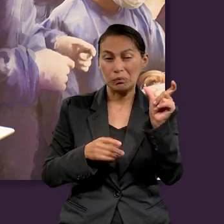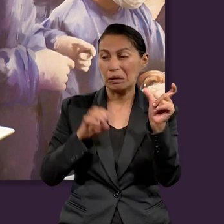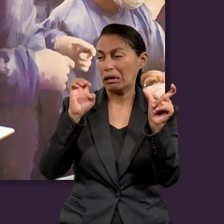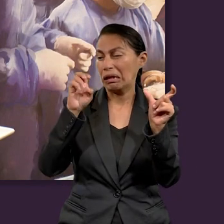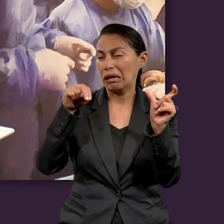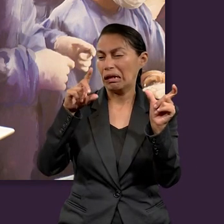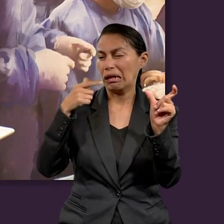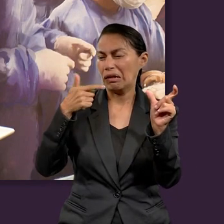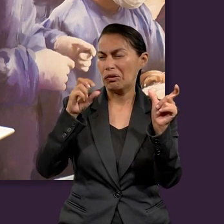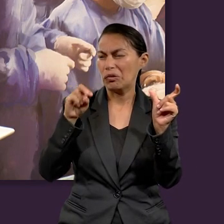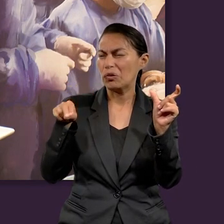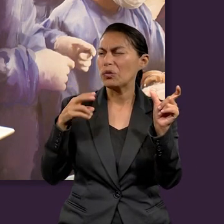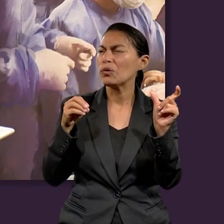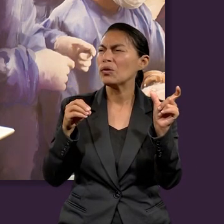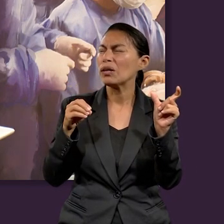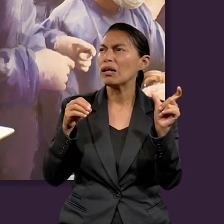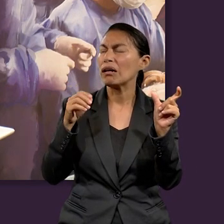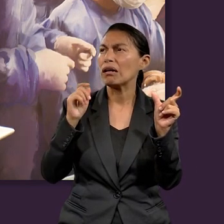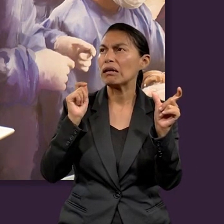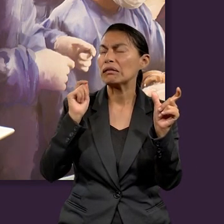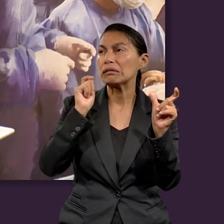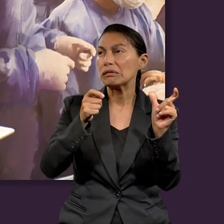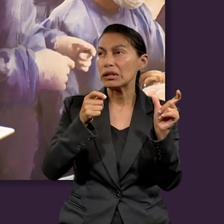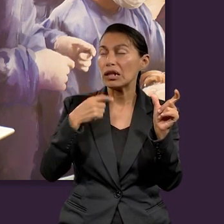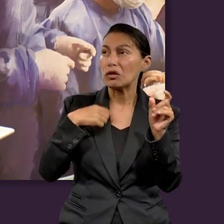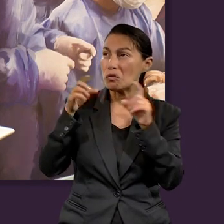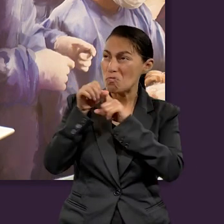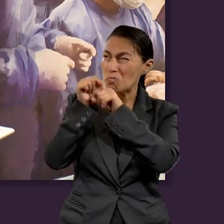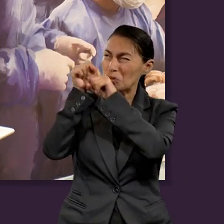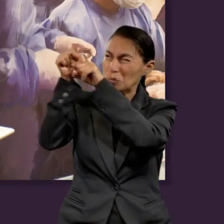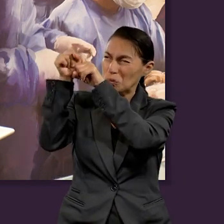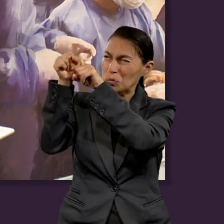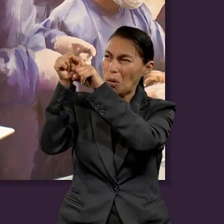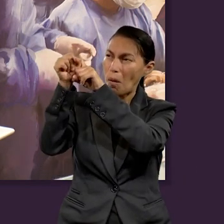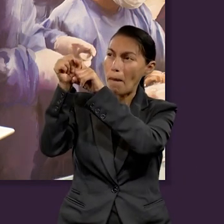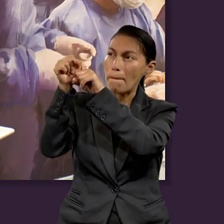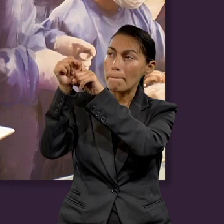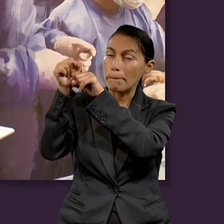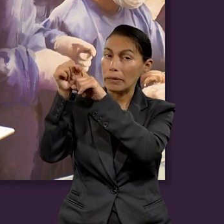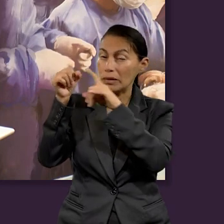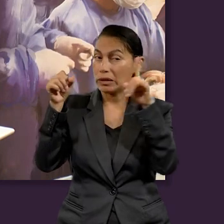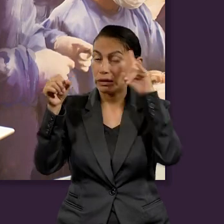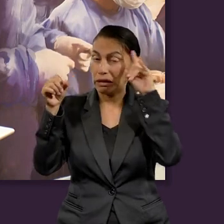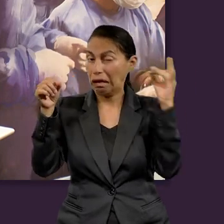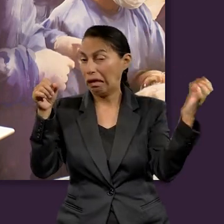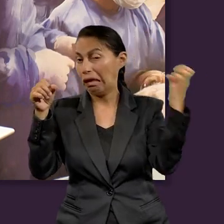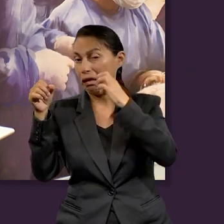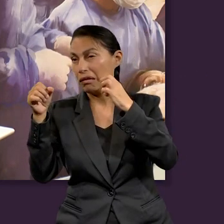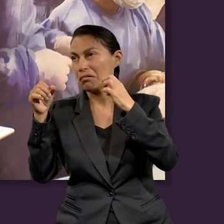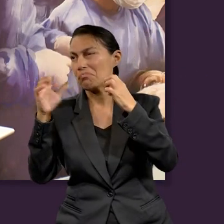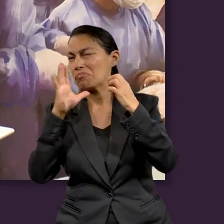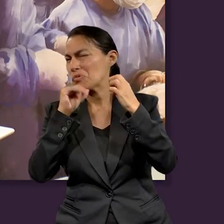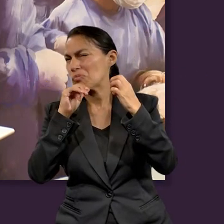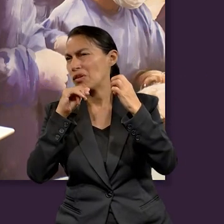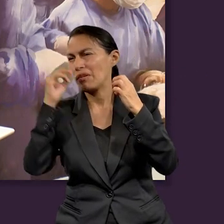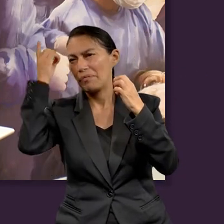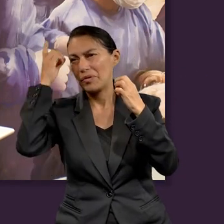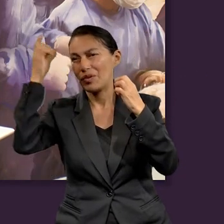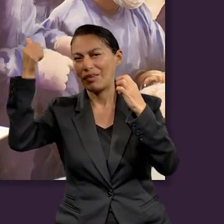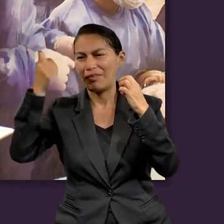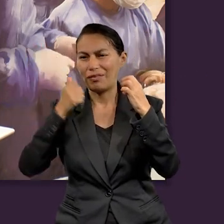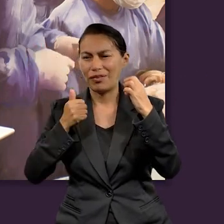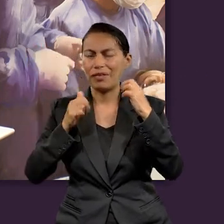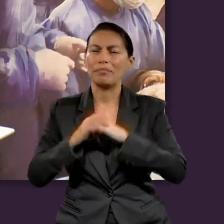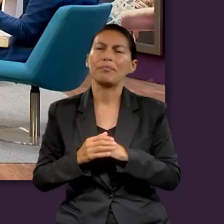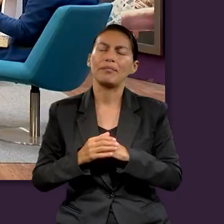relacionarla con dependencia en Dios y en su palabra, porque es la única forma en la que podemos evitar ser engañados.